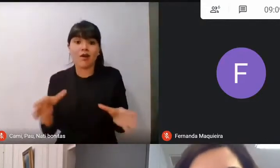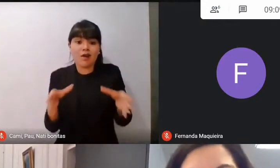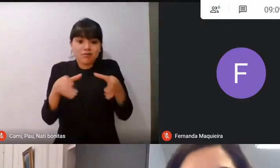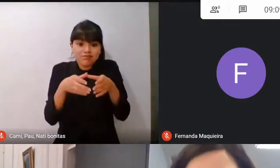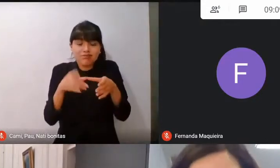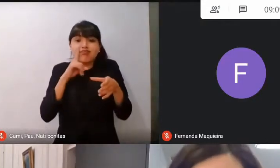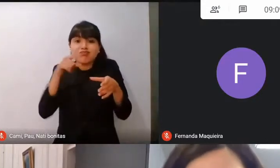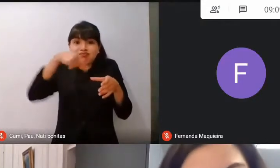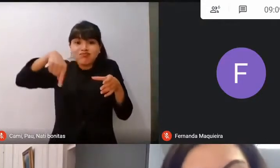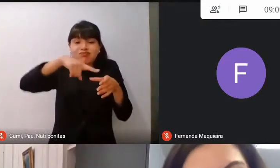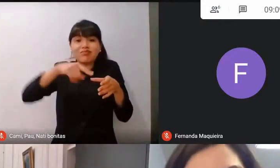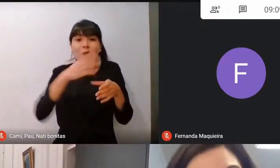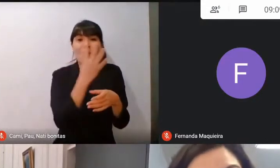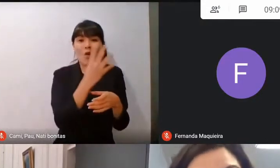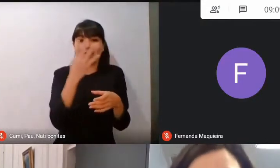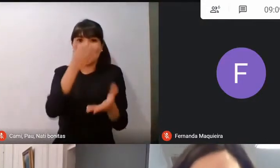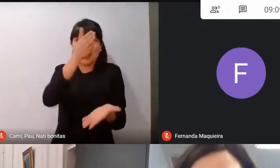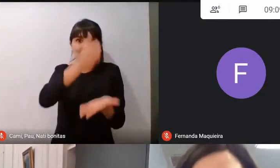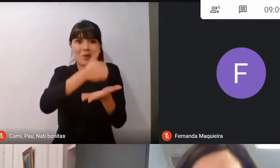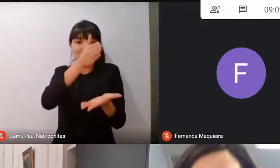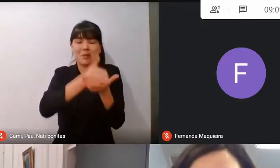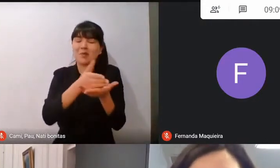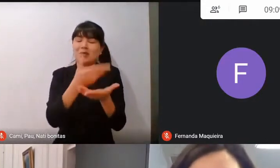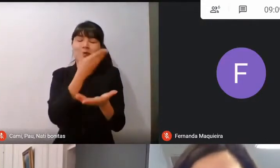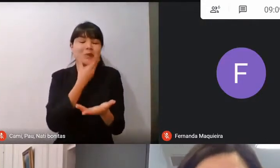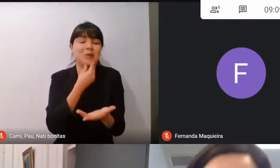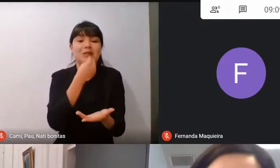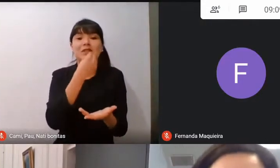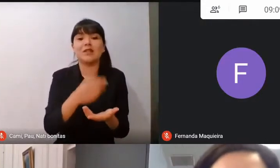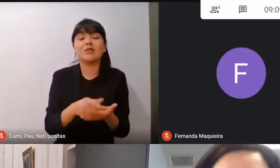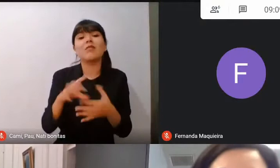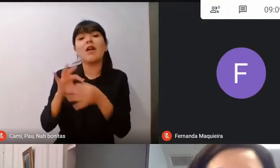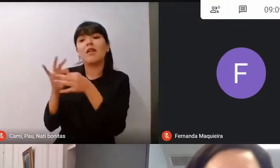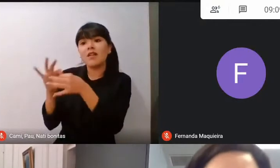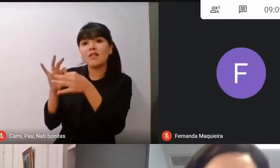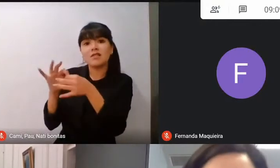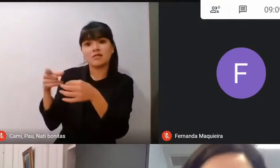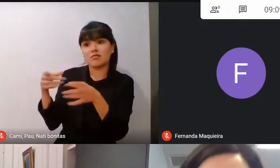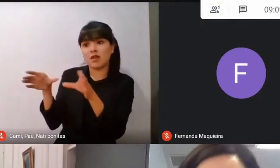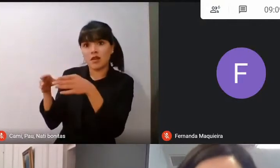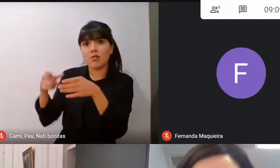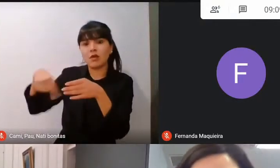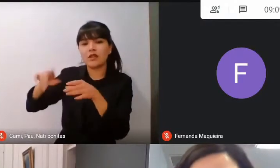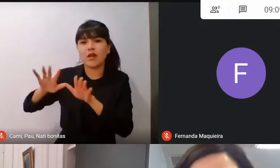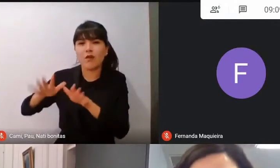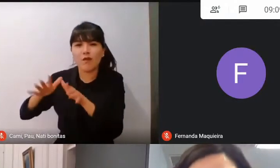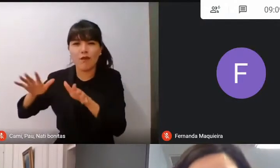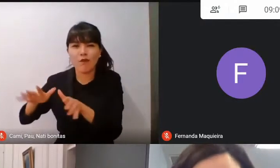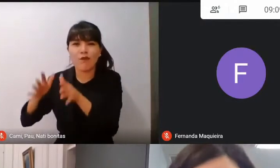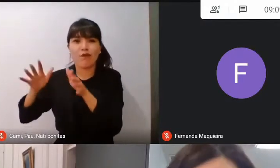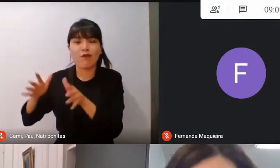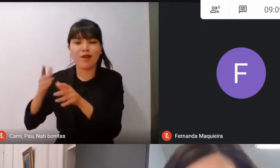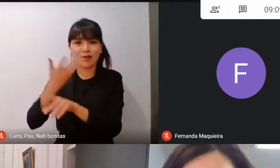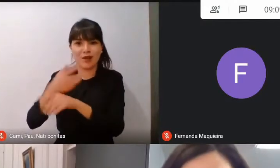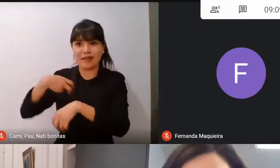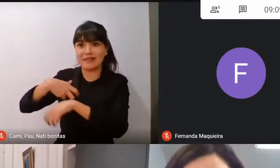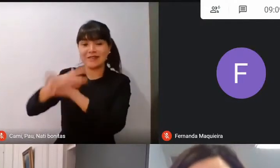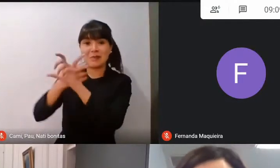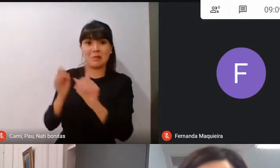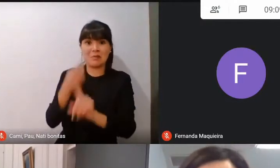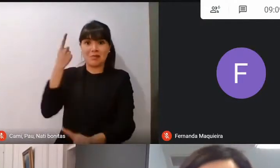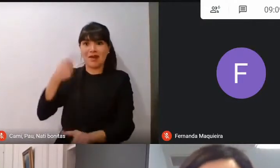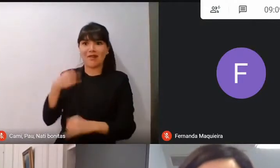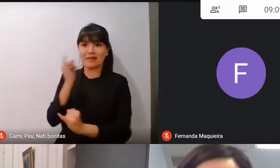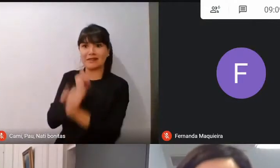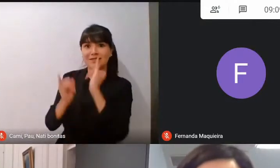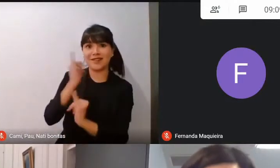maravillosos establecimientos. Agradecer al equipo por el esfuerzo técnico. Es primera vez que tenemos un PADEM online, por lo